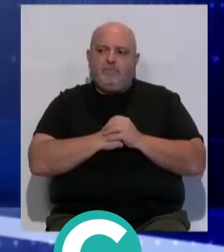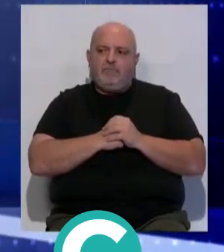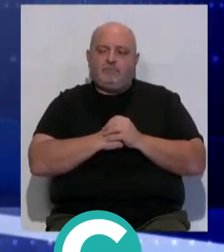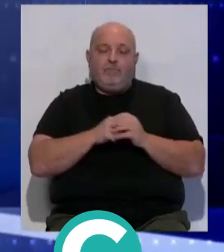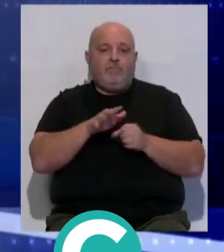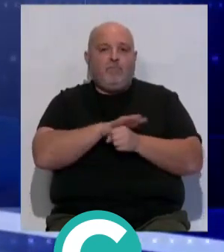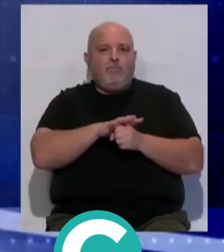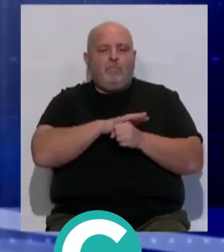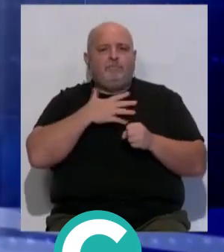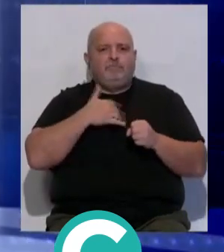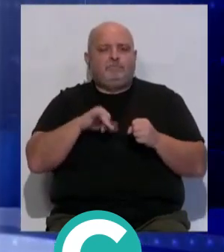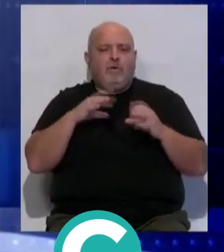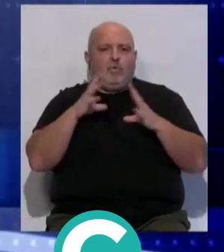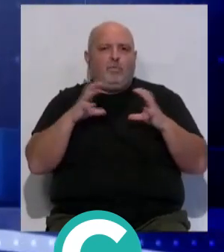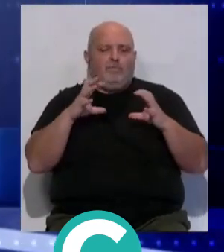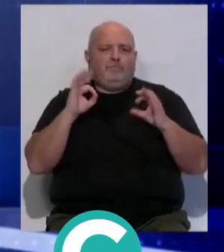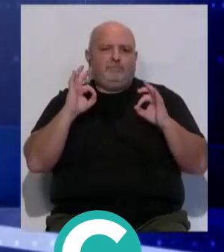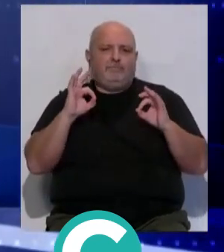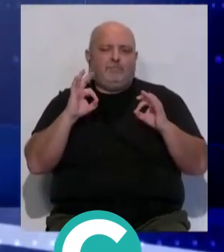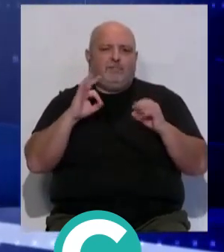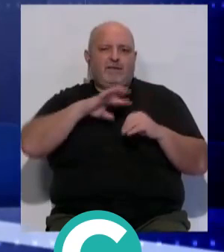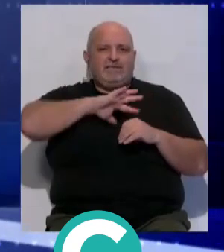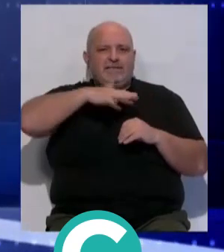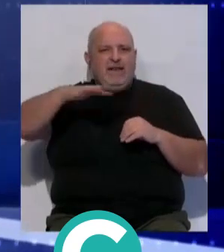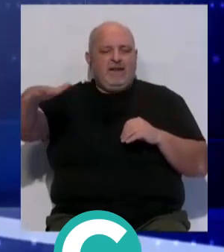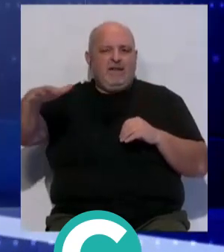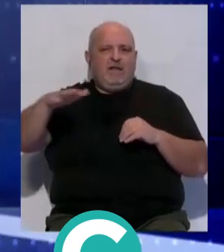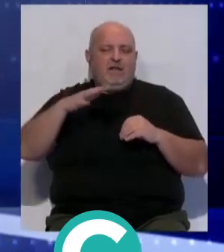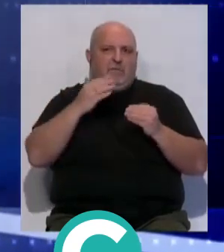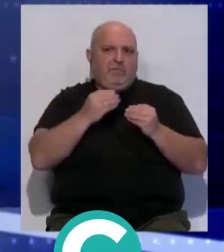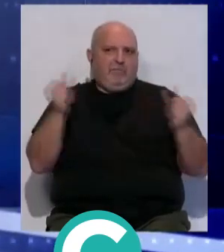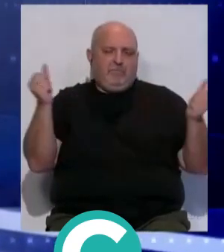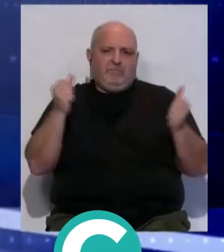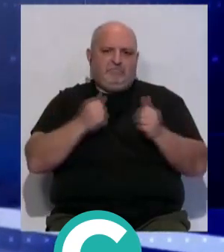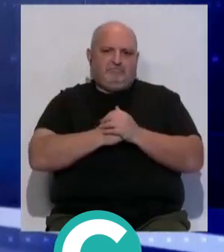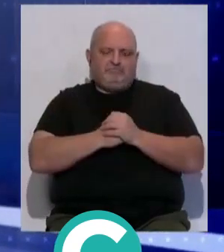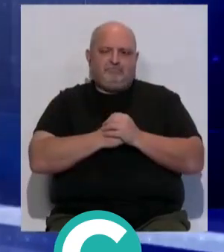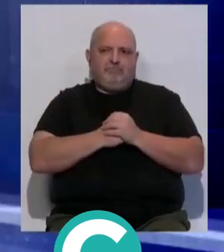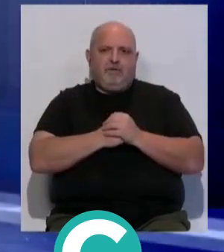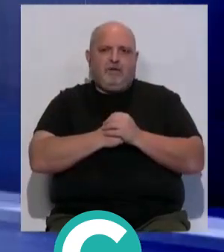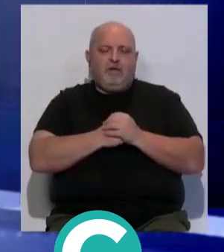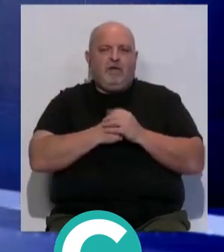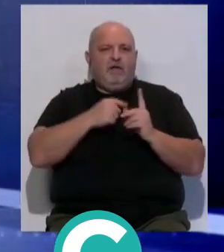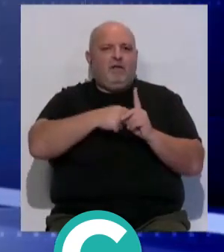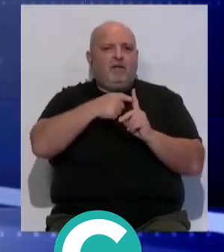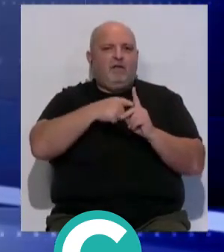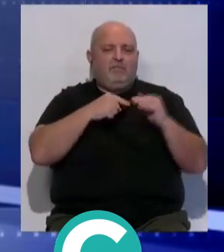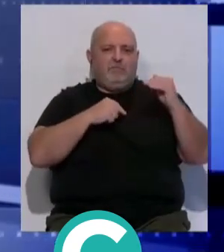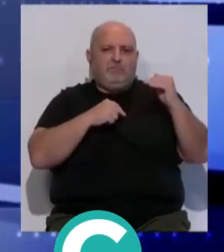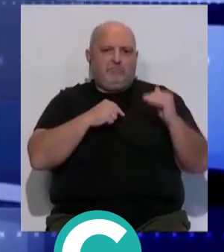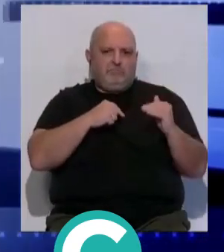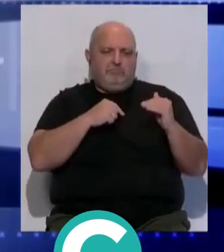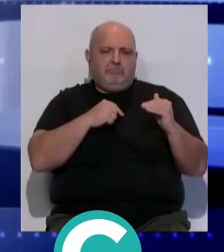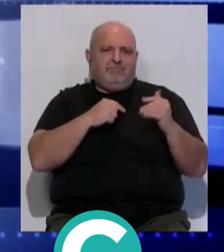Para la provincia se espera nubosidad de evolución en sierras del interior y despejado en el resto. Las temperaturas mínimas en